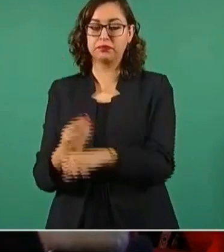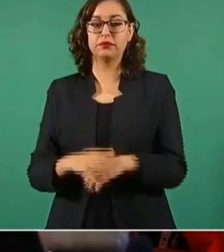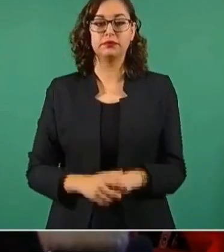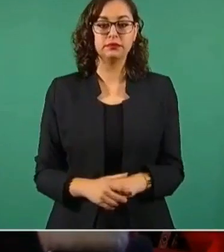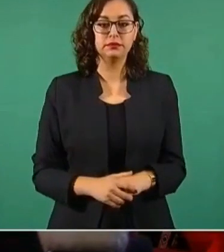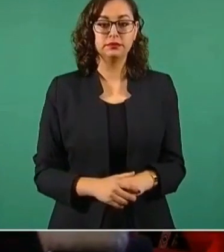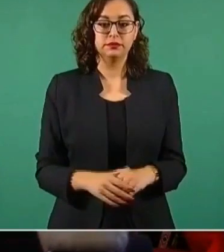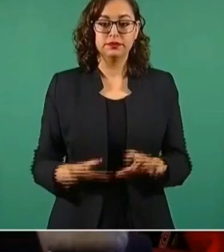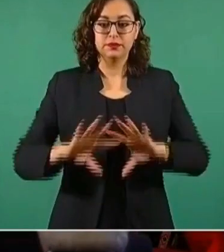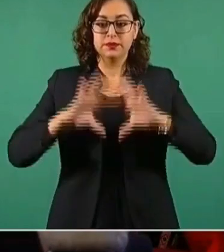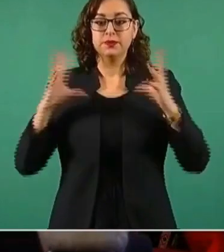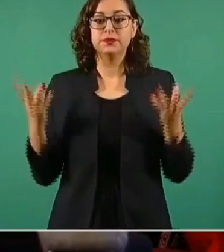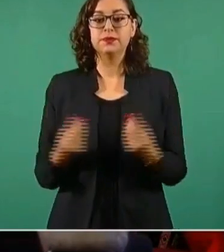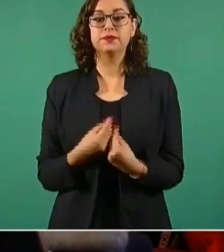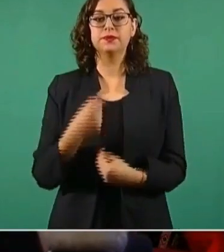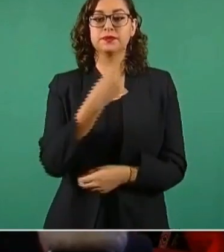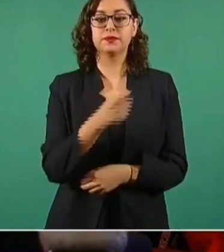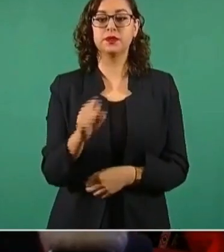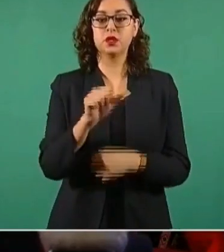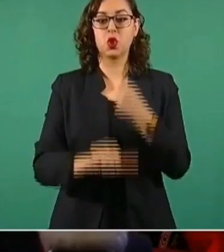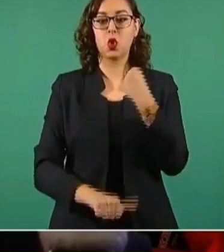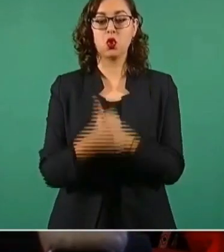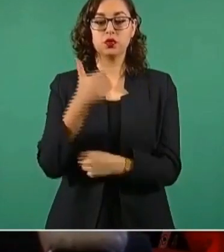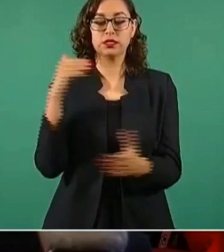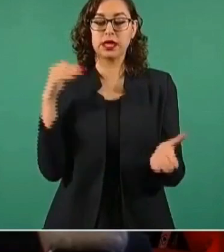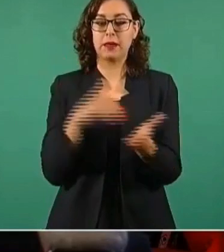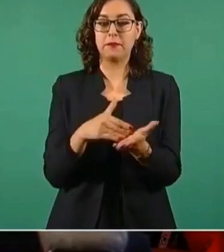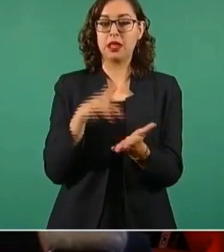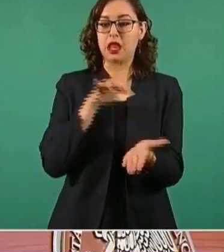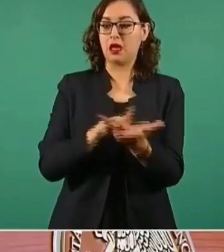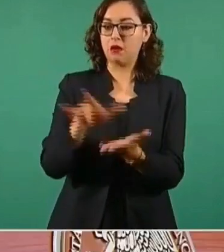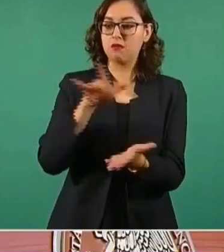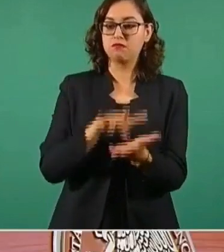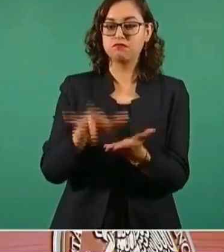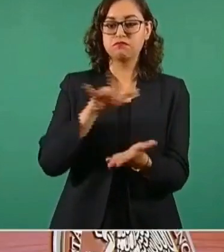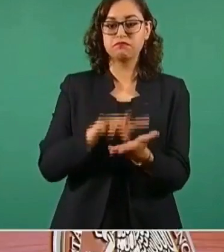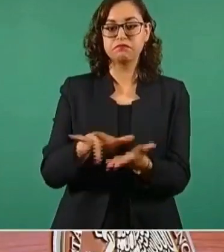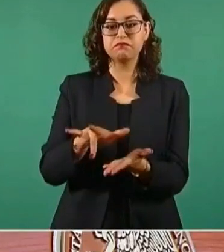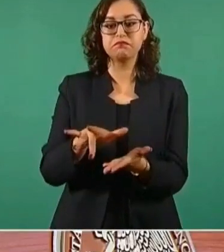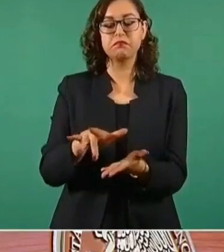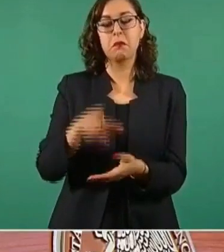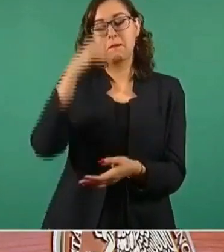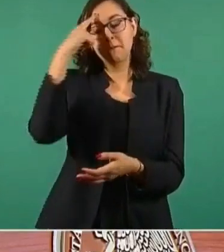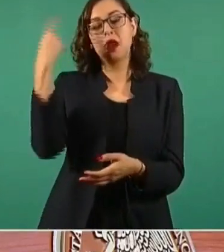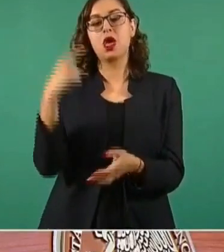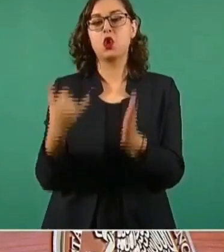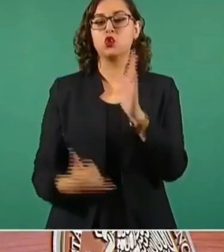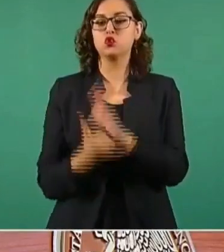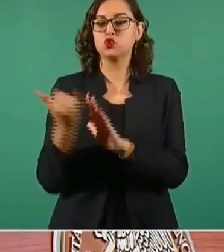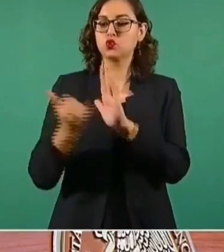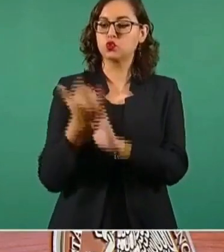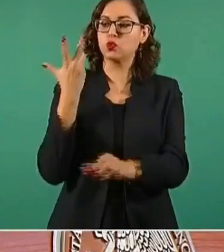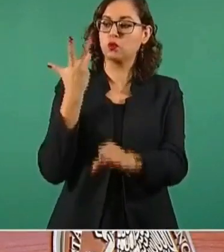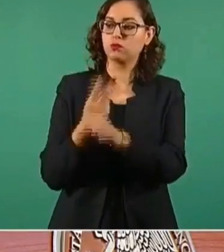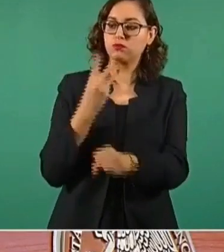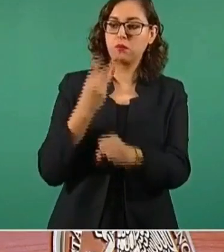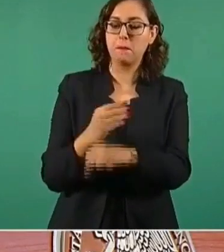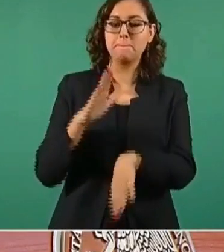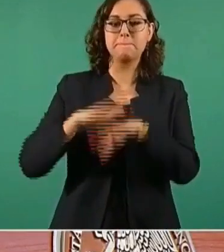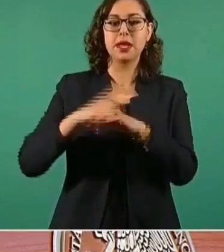111 mil apoyos para la construcción, mejoramiento y ampliación de vivienda.